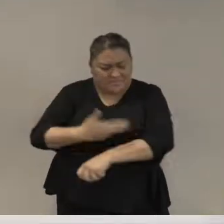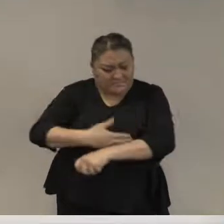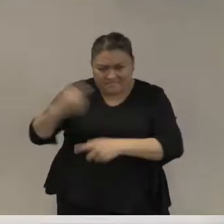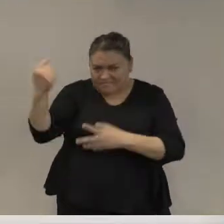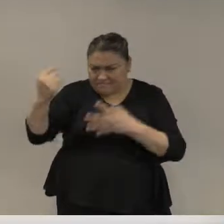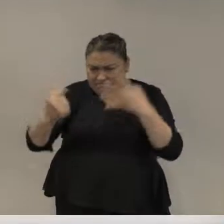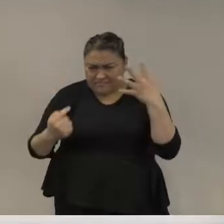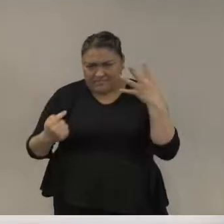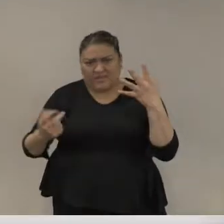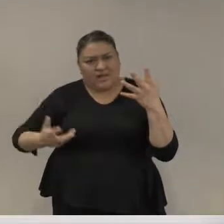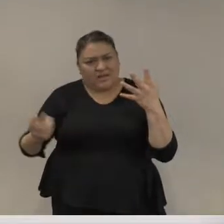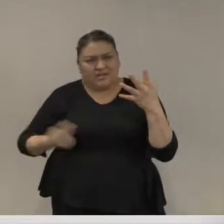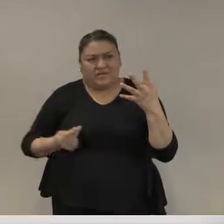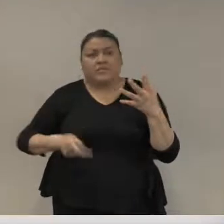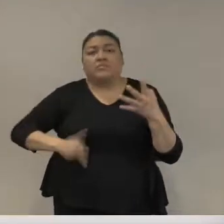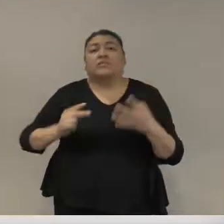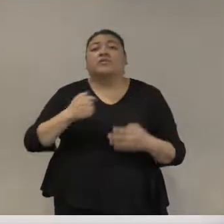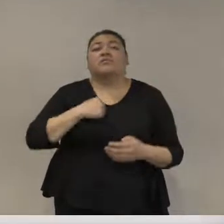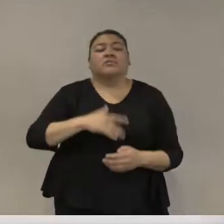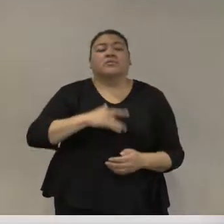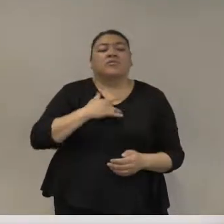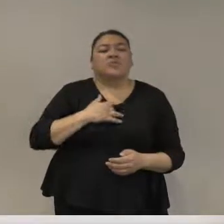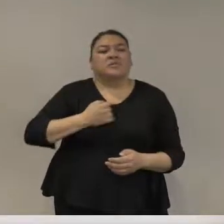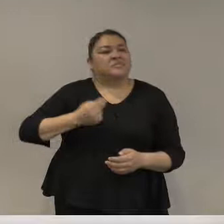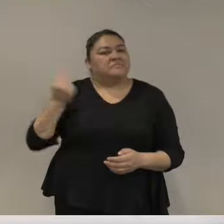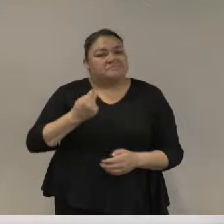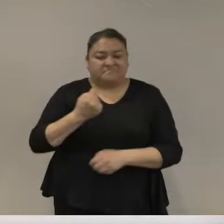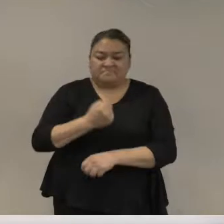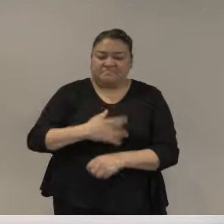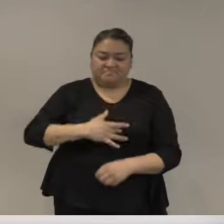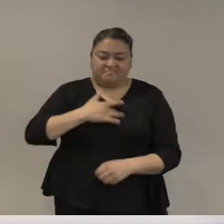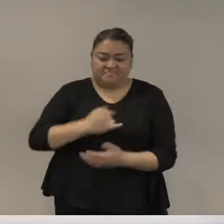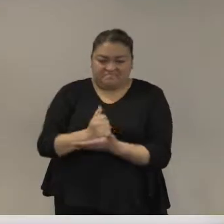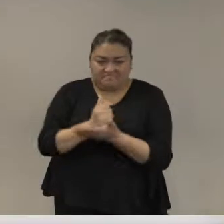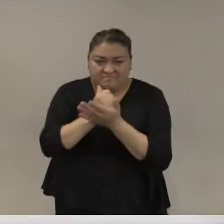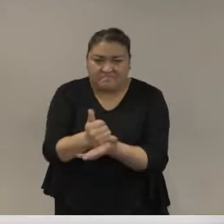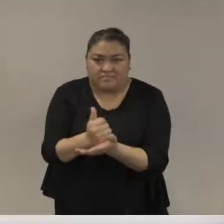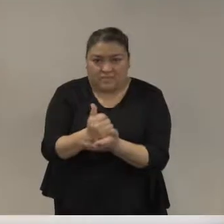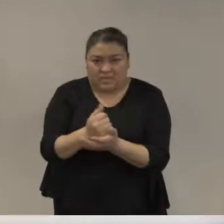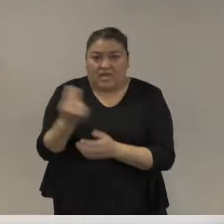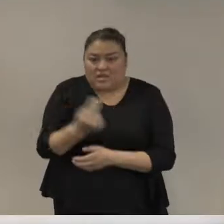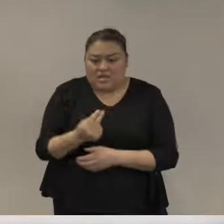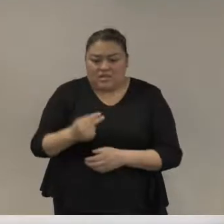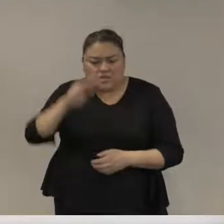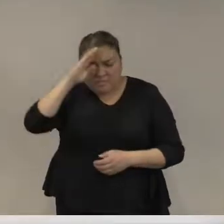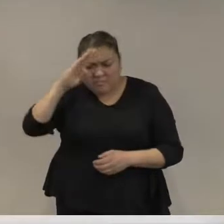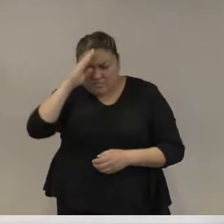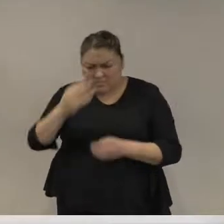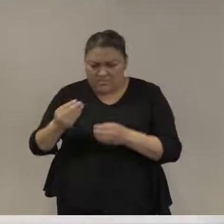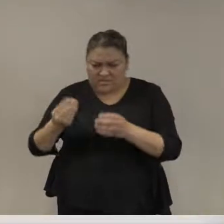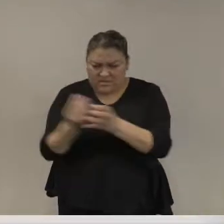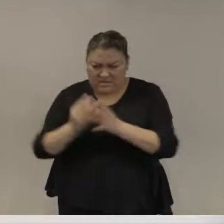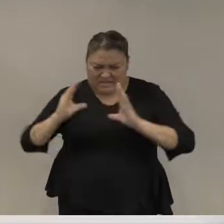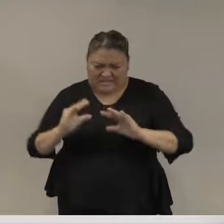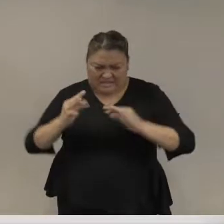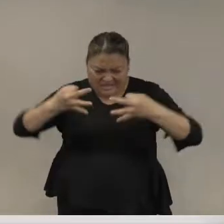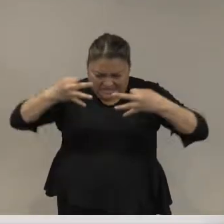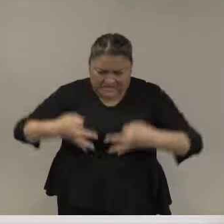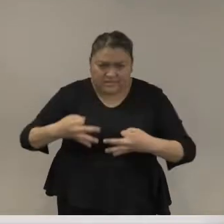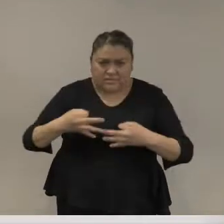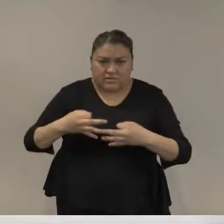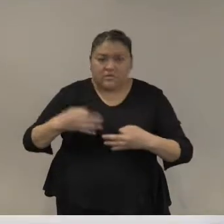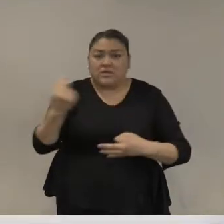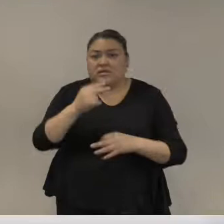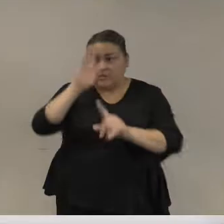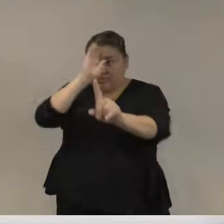sé que se necesita un plan y se necesita quedar para largo plazo con este plan sin un plan